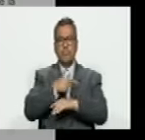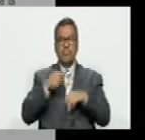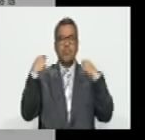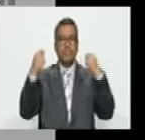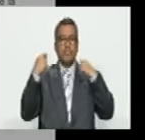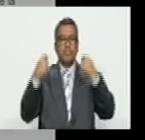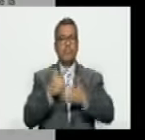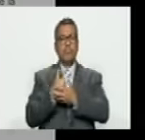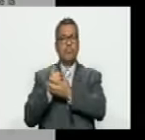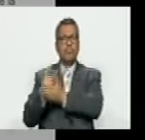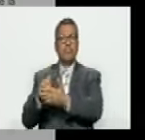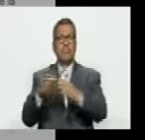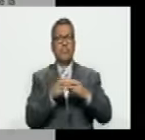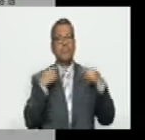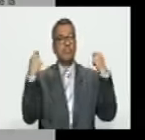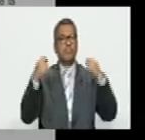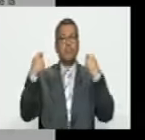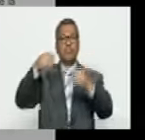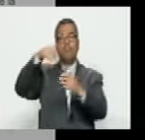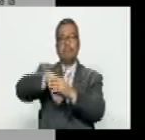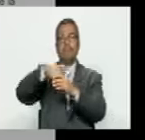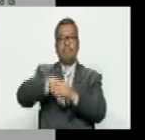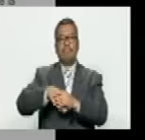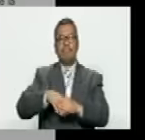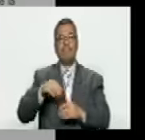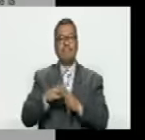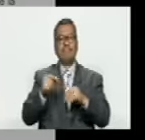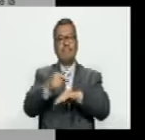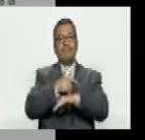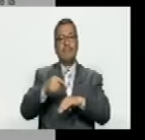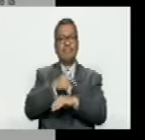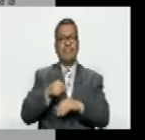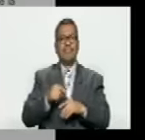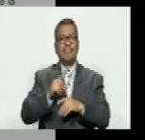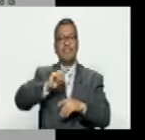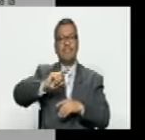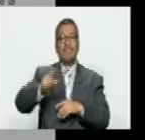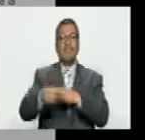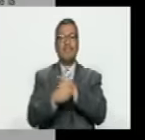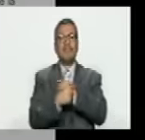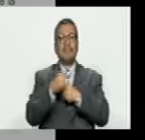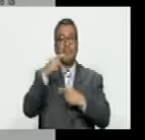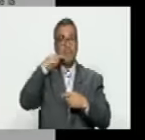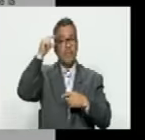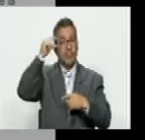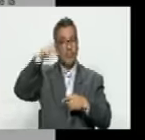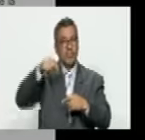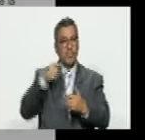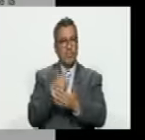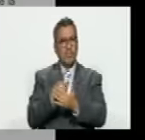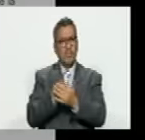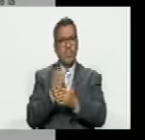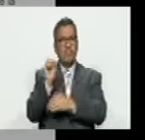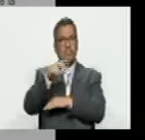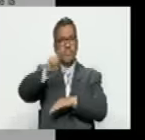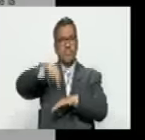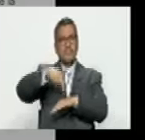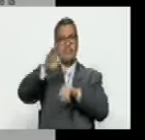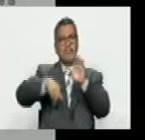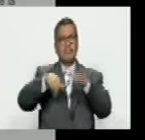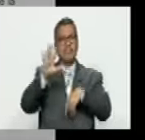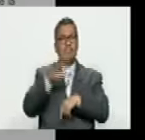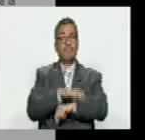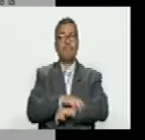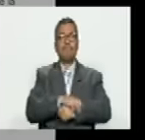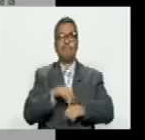y asistencia técnica para la celebración de elecciones etcétera del gobierno de Guaidó que por cierto todavía hoy paga la Asamblea Nacional de 2015 pero